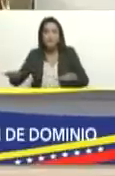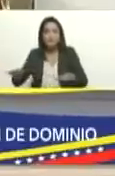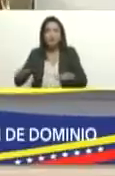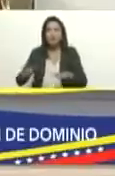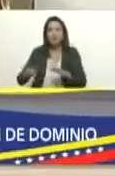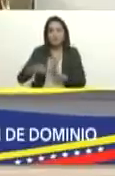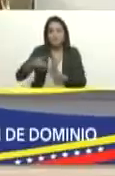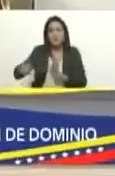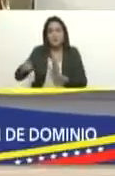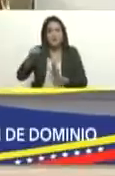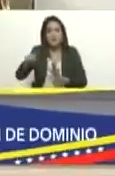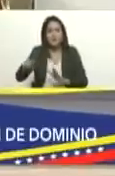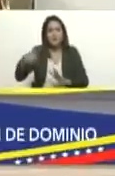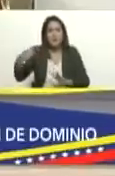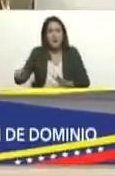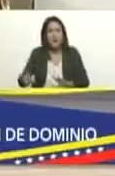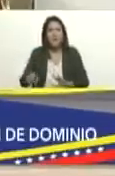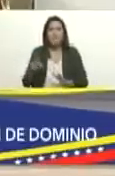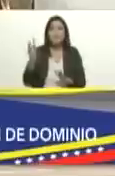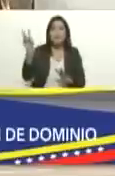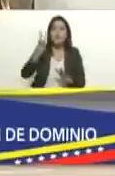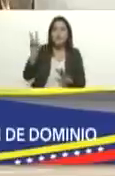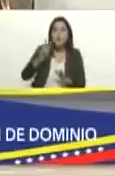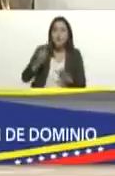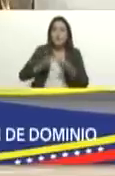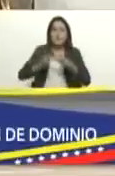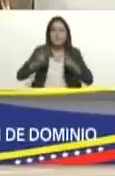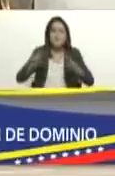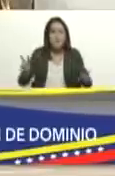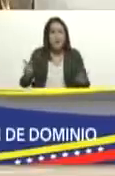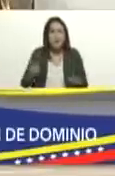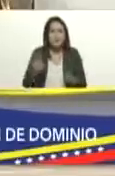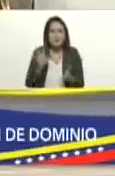una patria mejor una patria